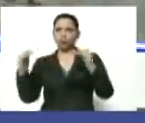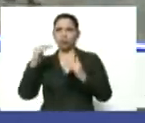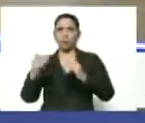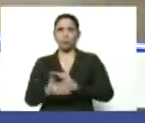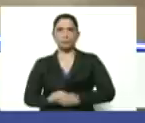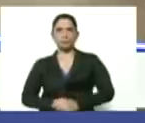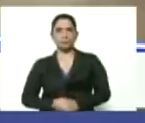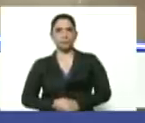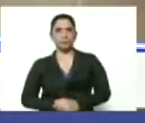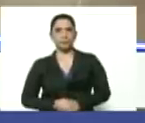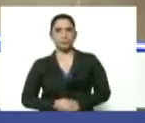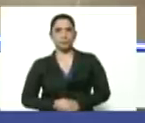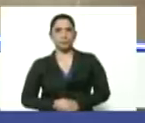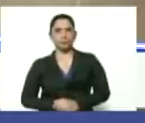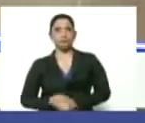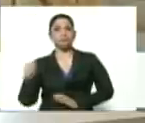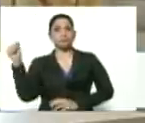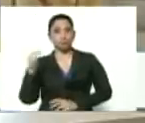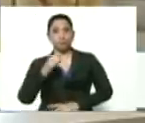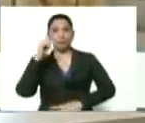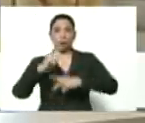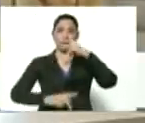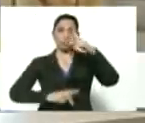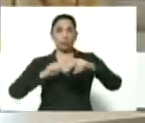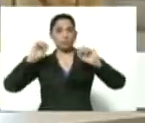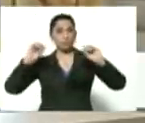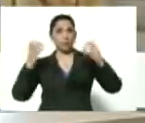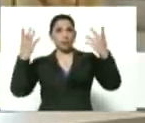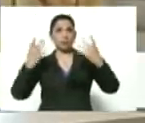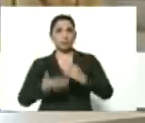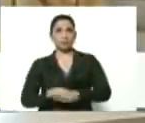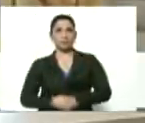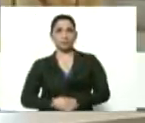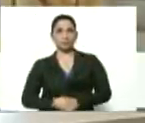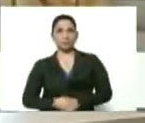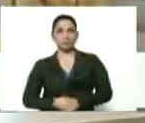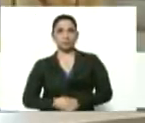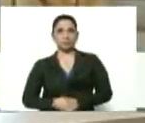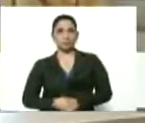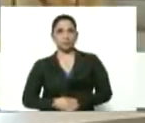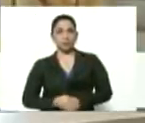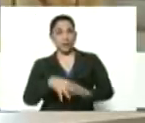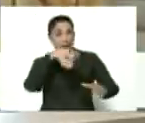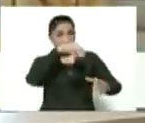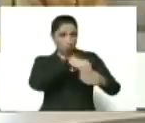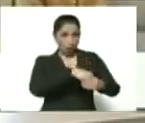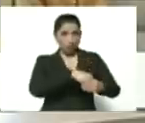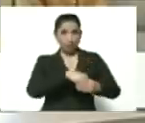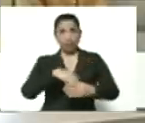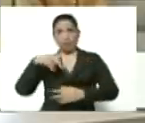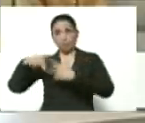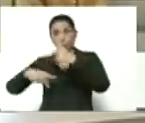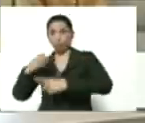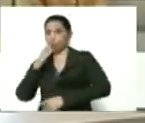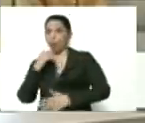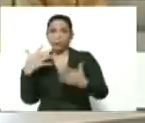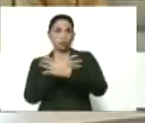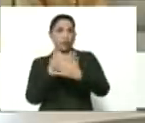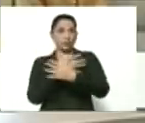presidente. Así es. Producir es vencer. Y entre cuarentena y producción no hay contradicción.